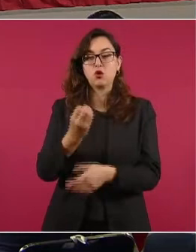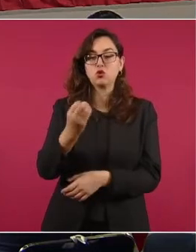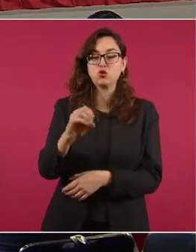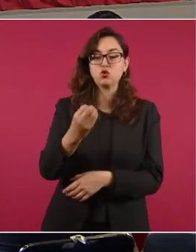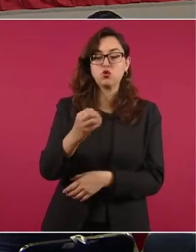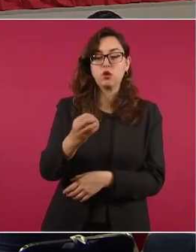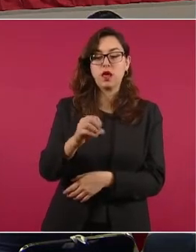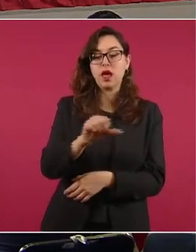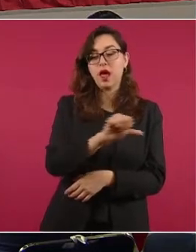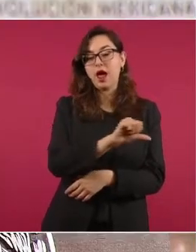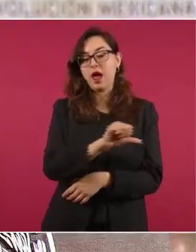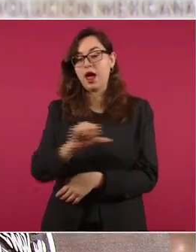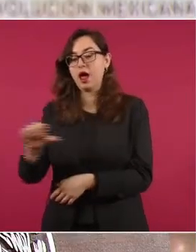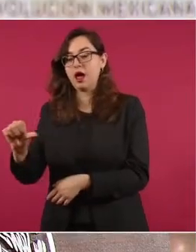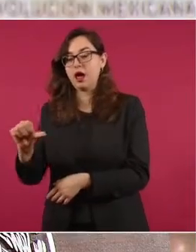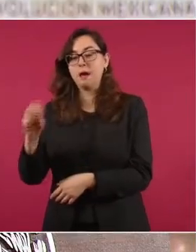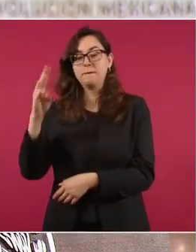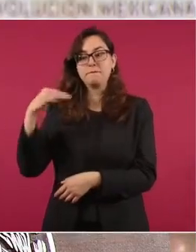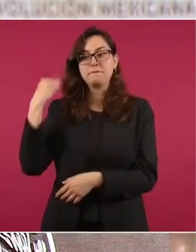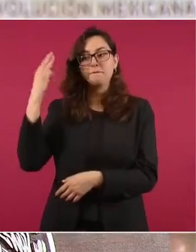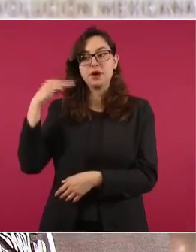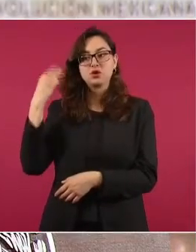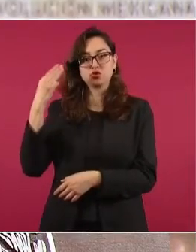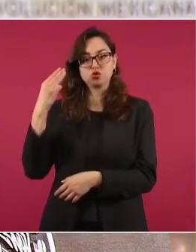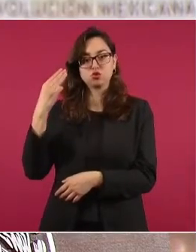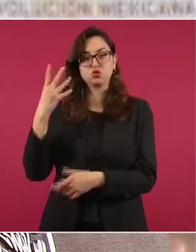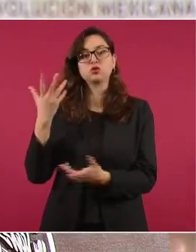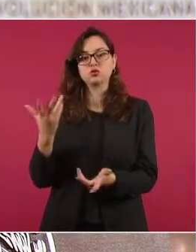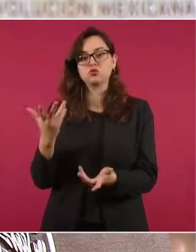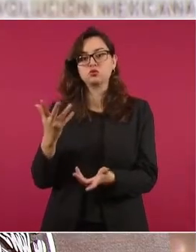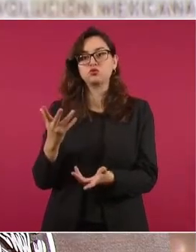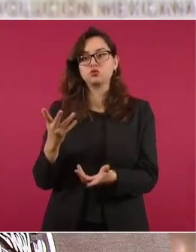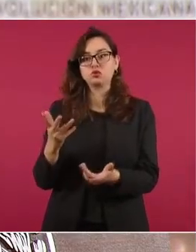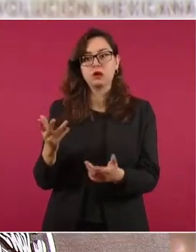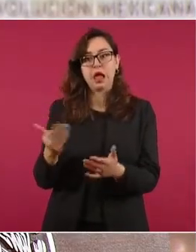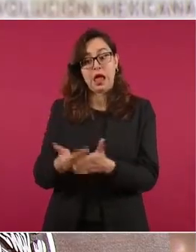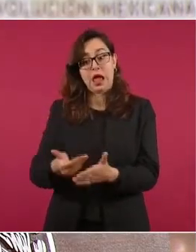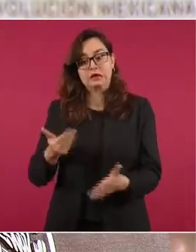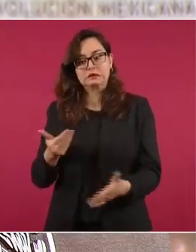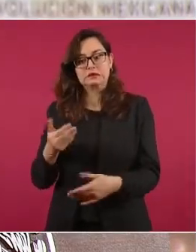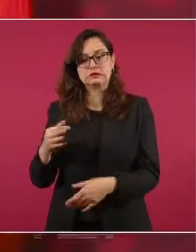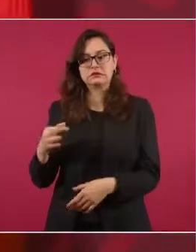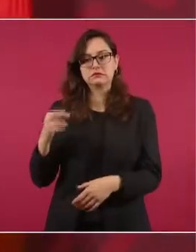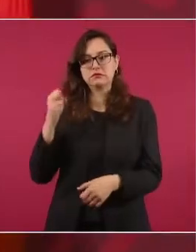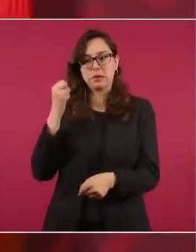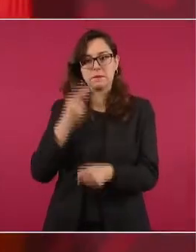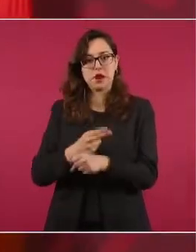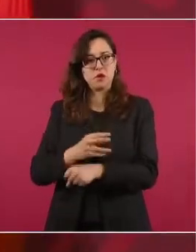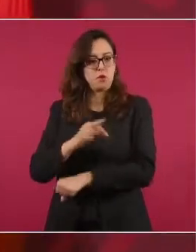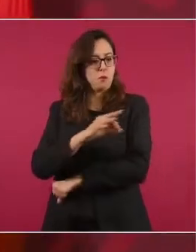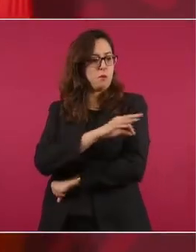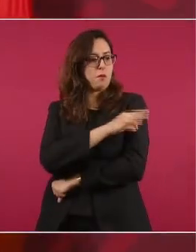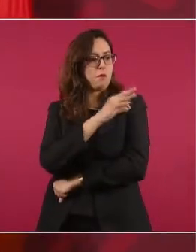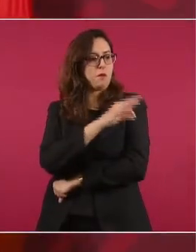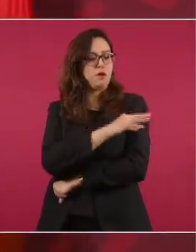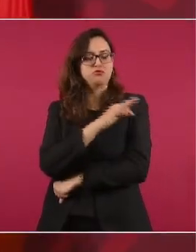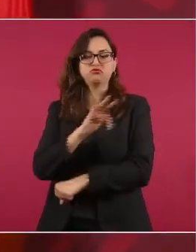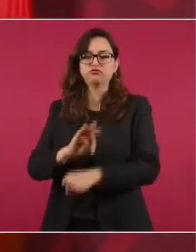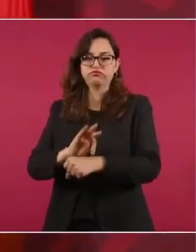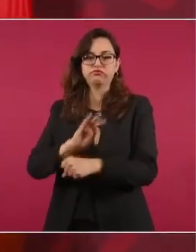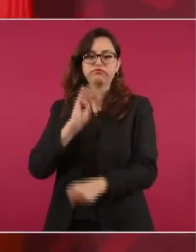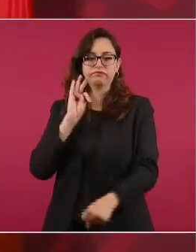y termina hasta marzo del siguiente año. Entonces, entre más rápido acudan a los centros de vacunación, más rápido